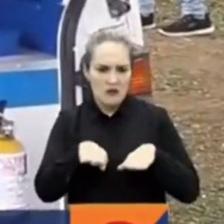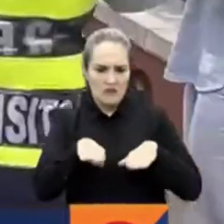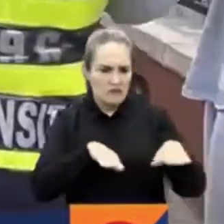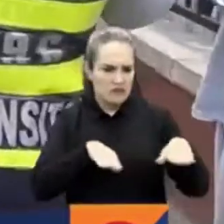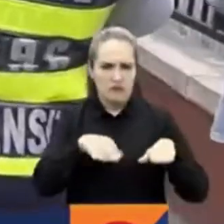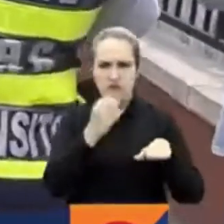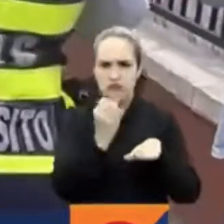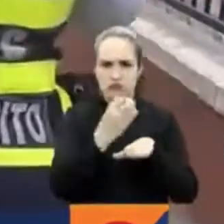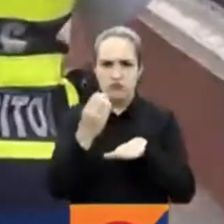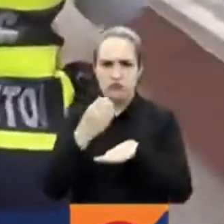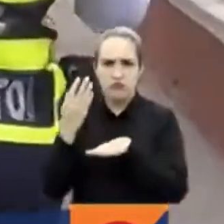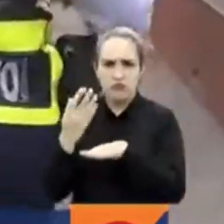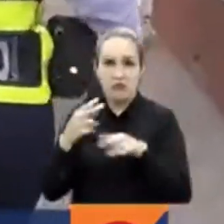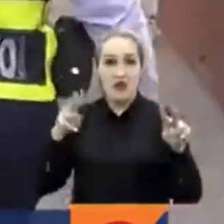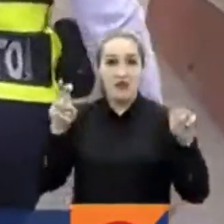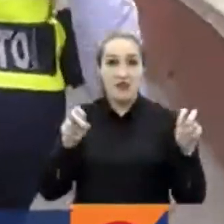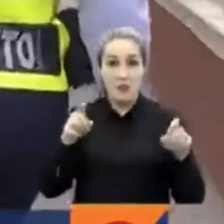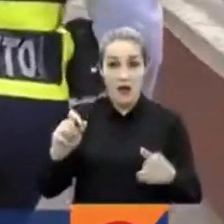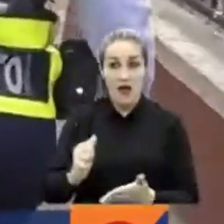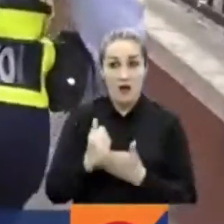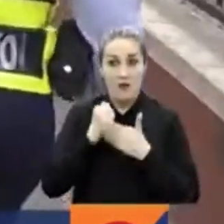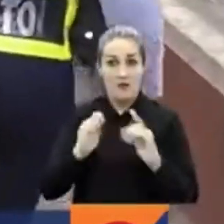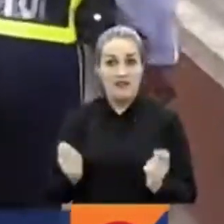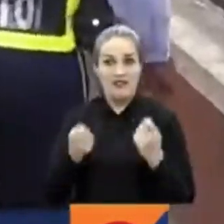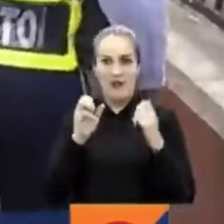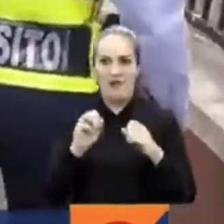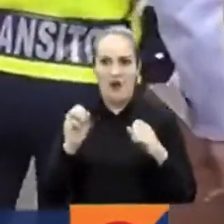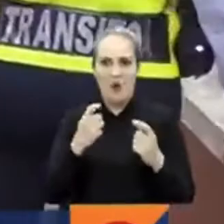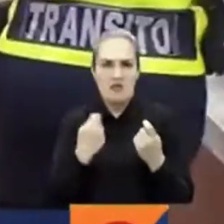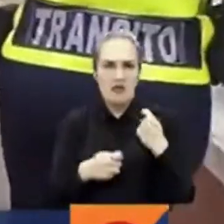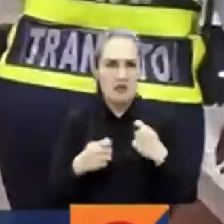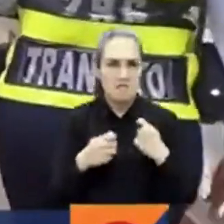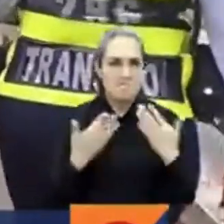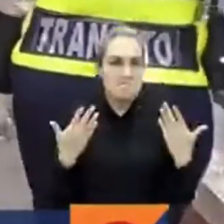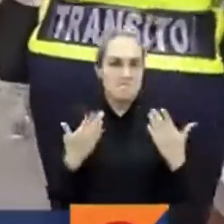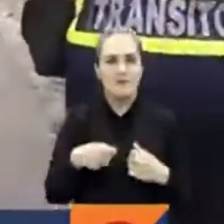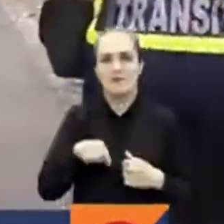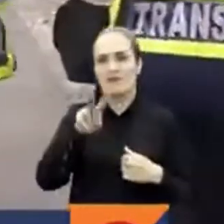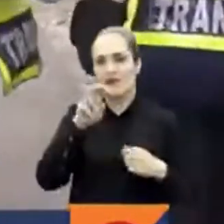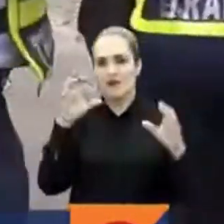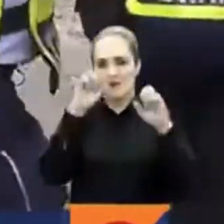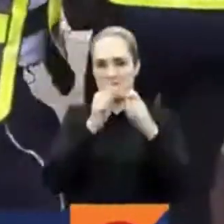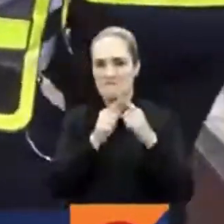Ambulancias, salvavidas o negocio. A las 7 de la noche en nuestra emisión central.